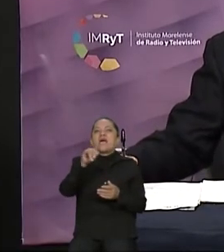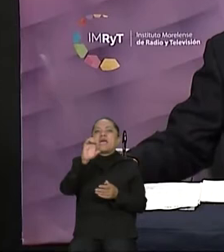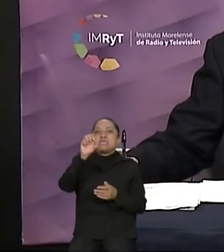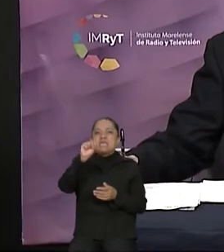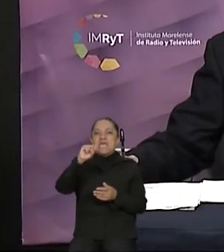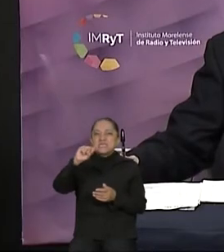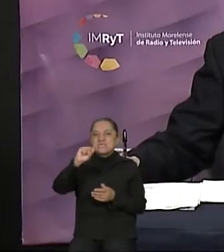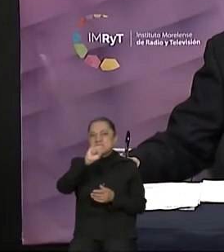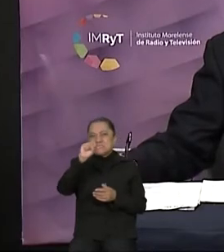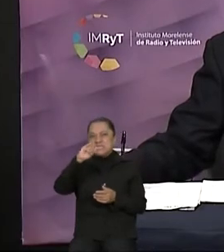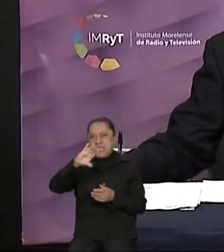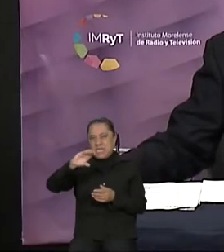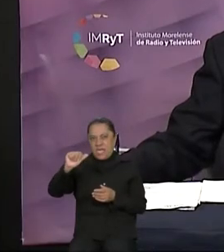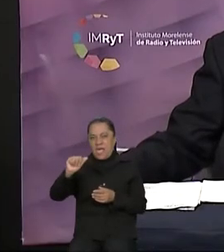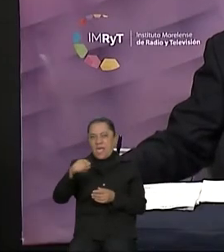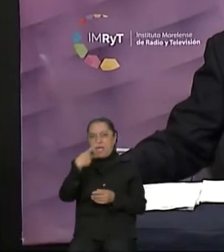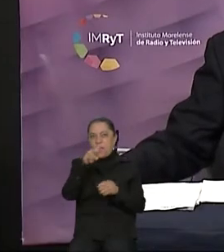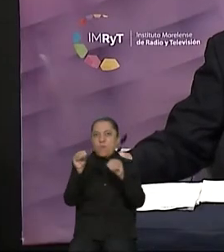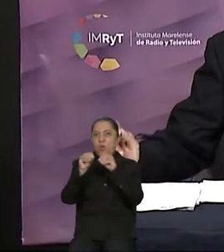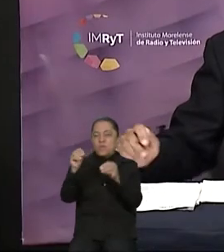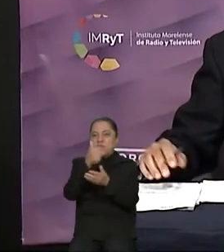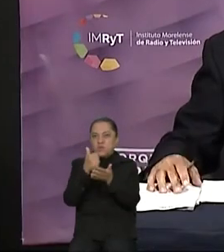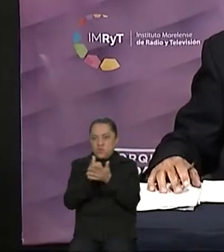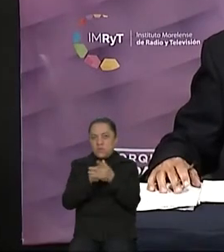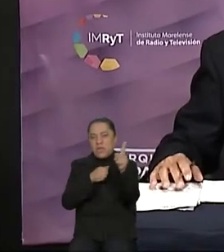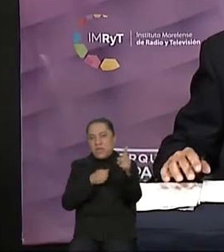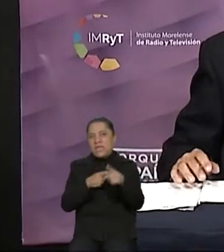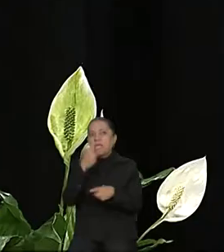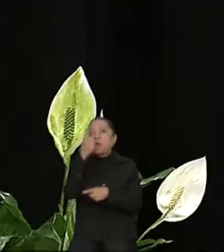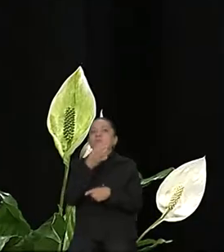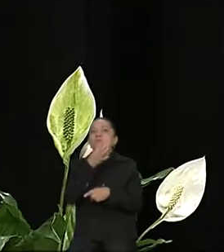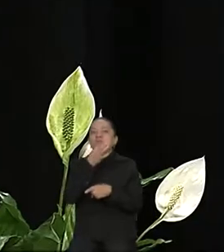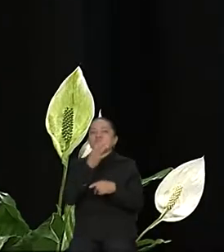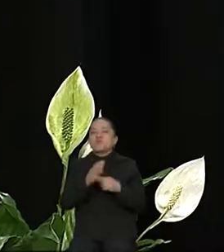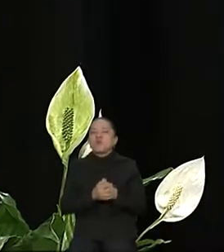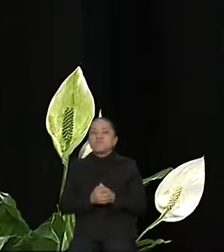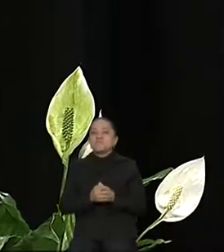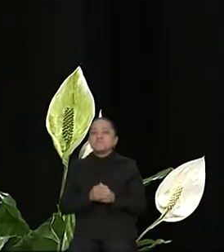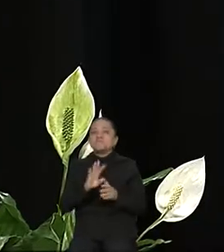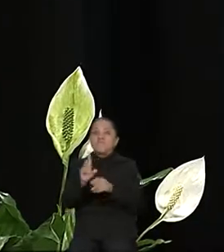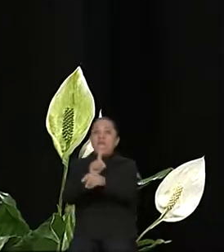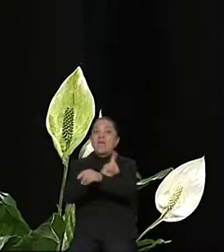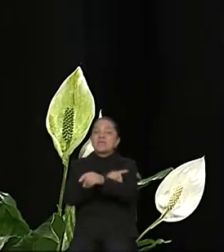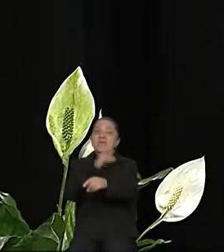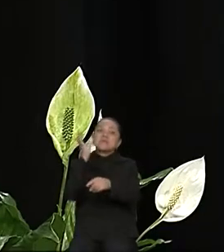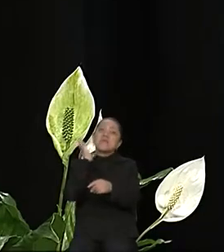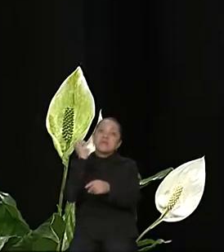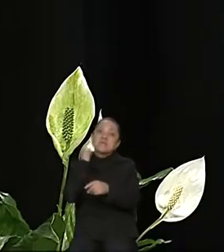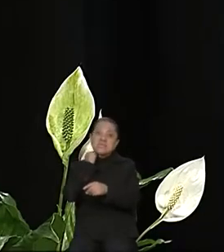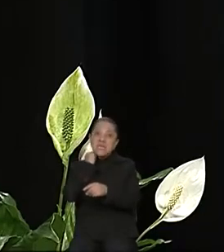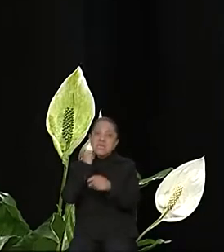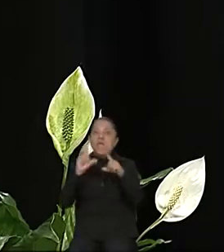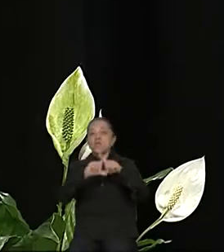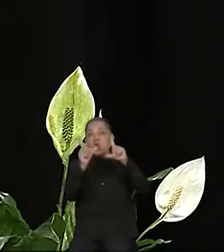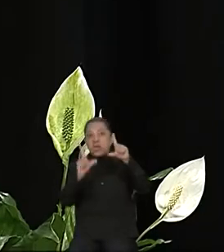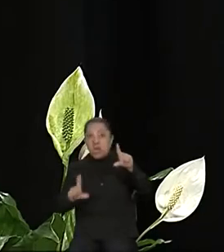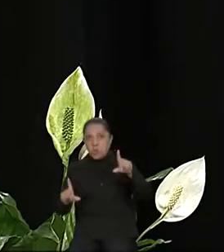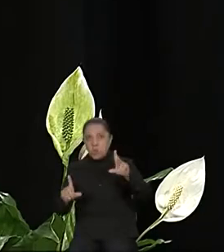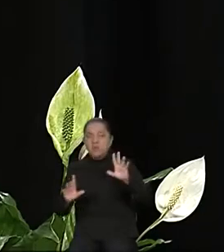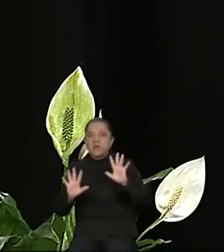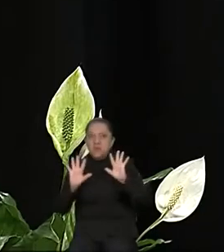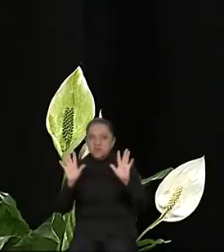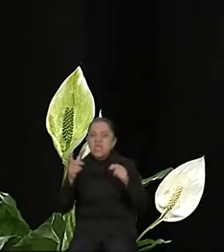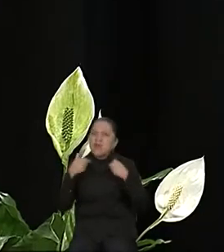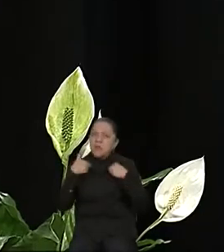Cruz de Movimiento Ciudadano. Adelante, tiene un minuto, candidata. Bueno, desde el Senado de la República, obviamente que incentivaremos que